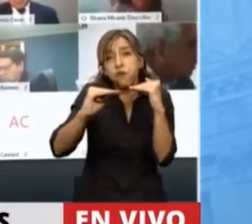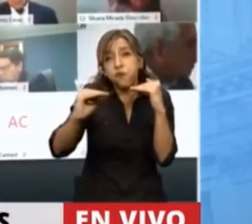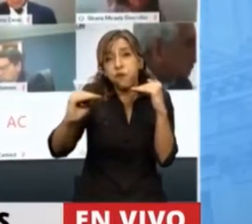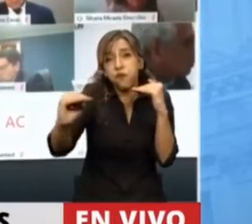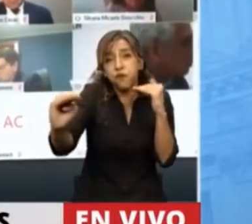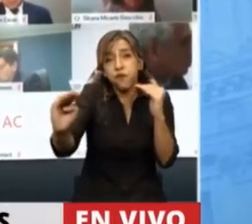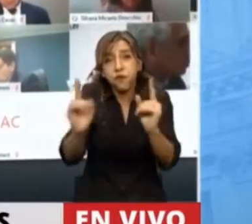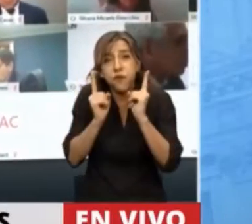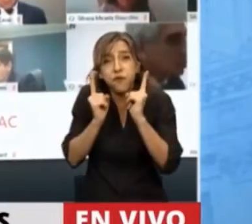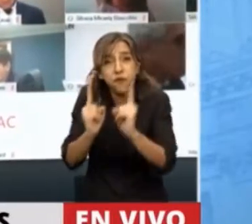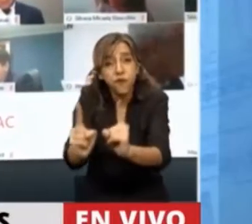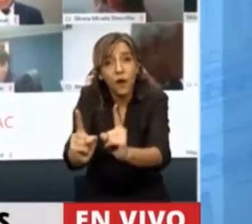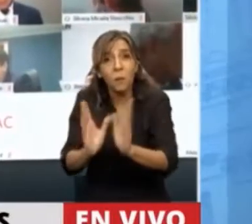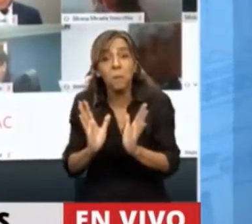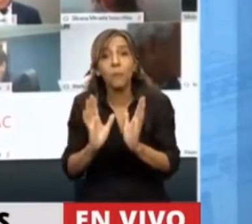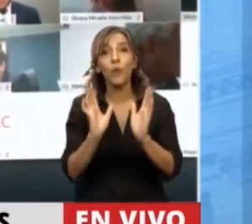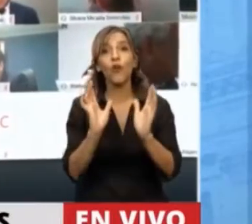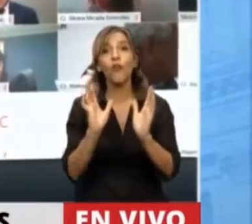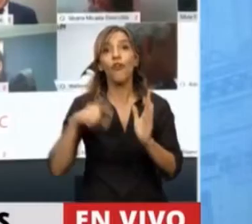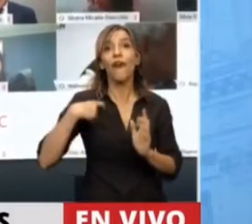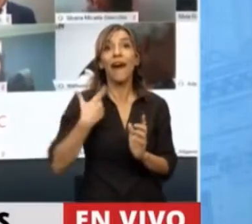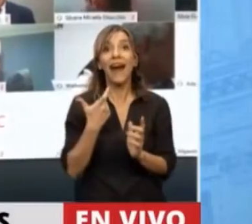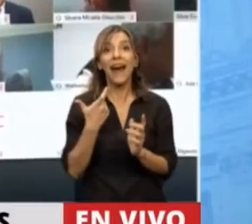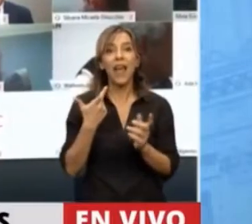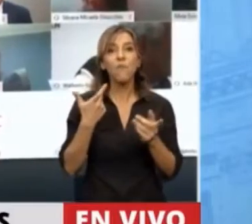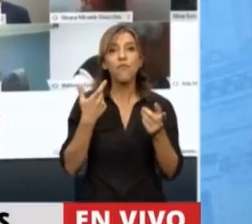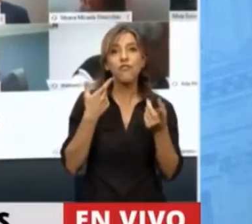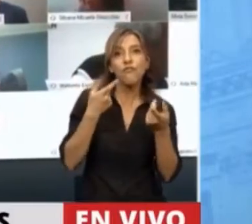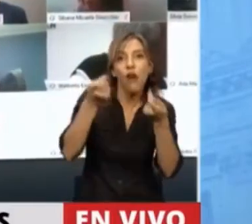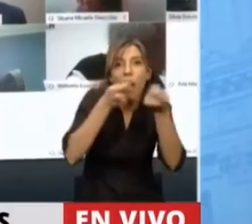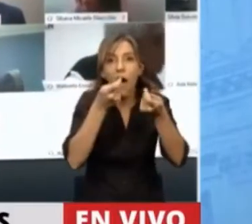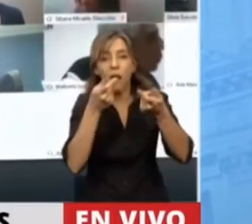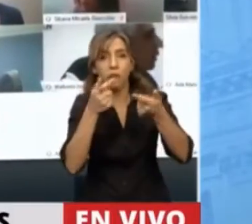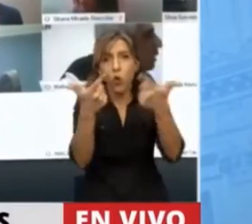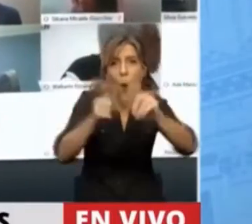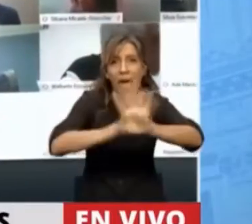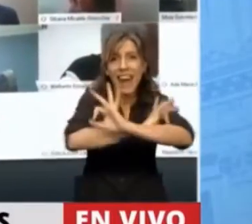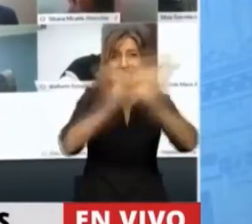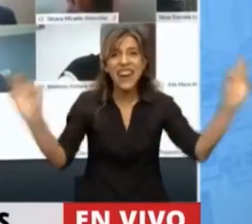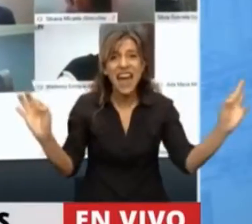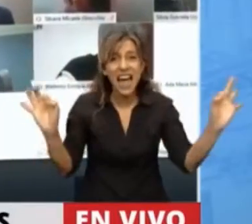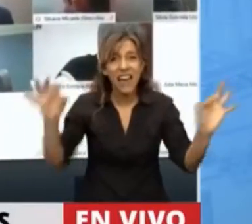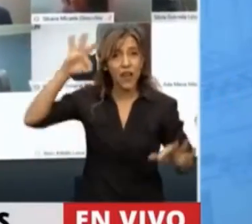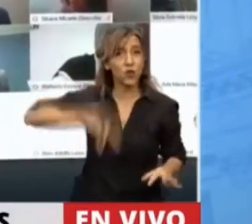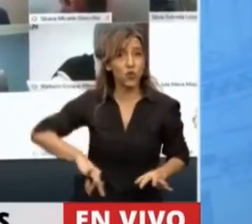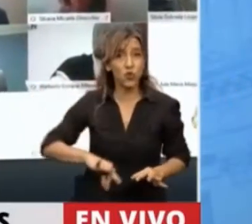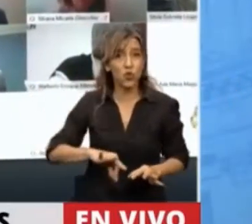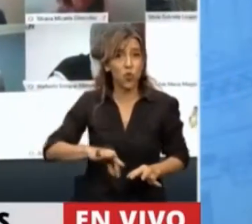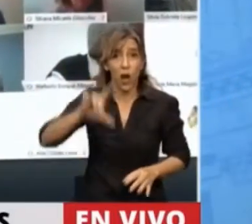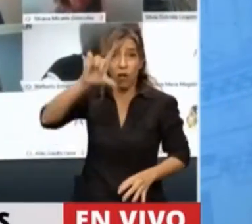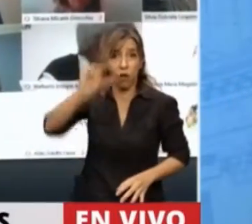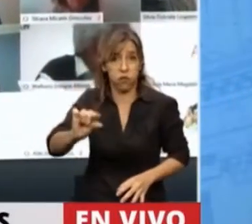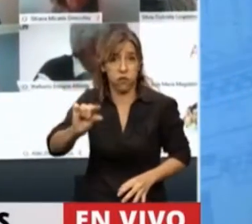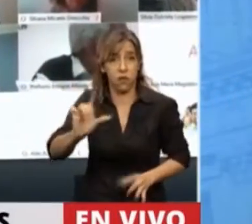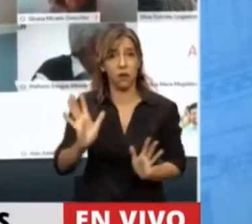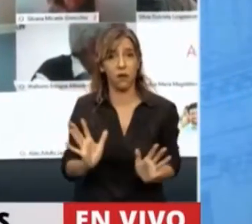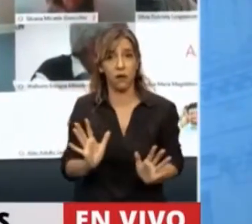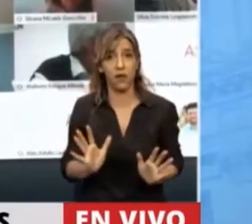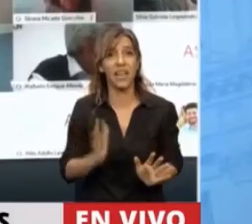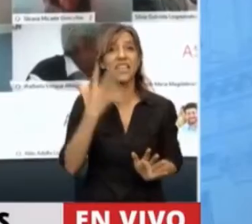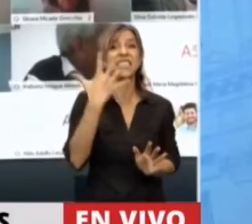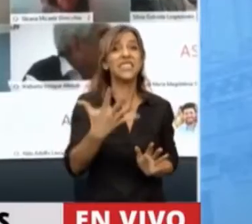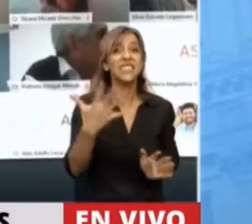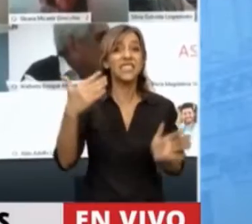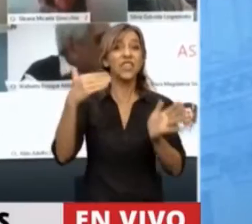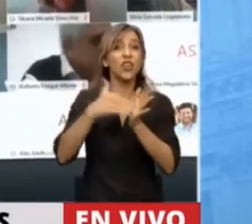no hay paritarias. Le han rebajado el salario a muchísimos trabajadores. 5 millones y